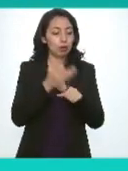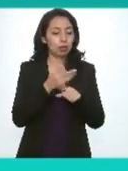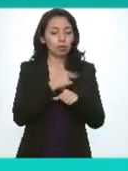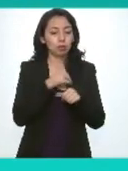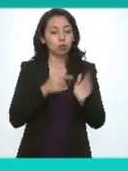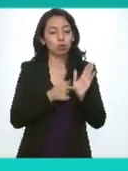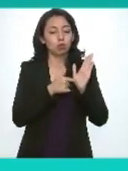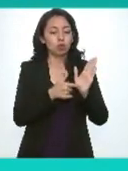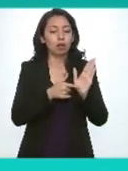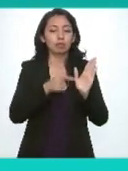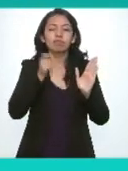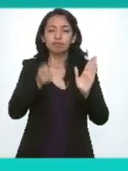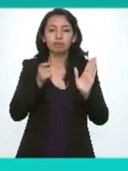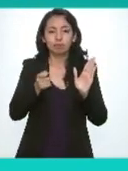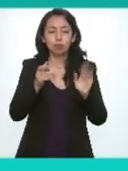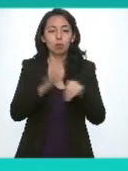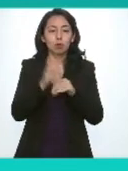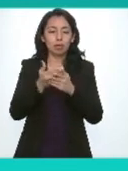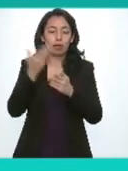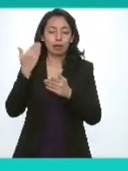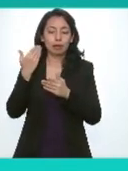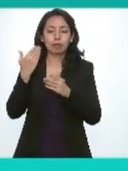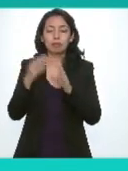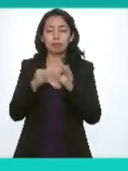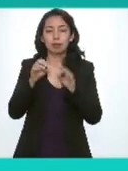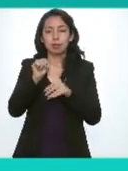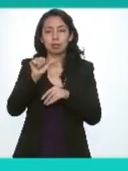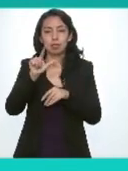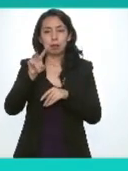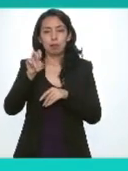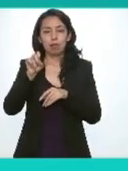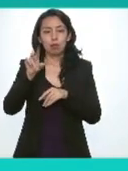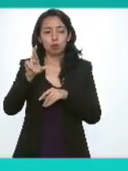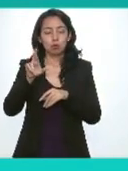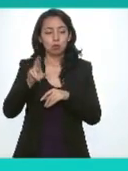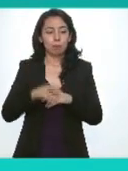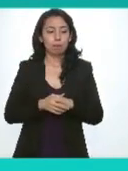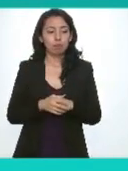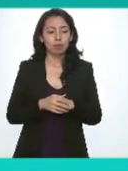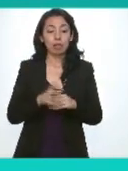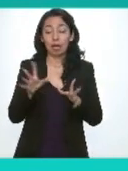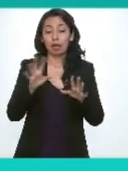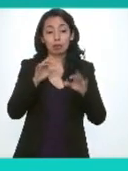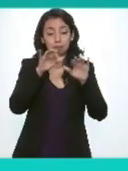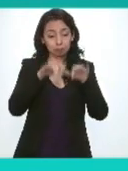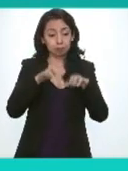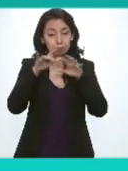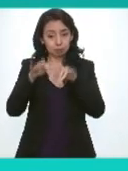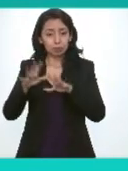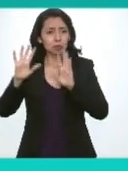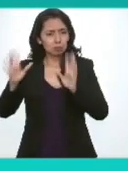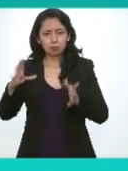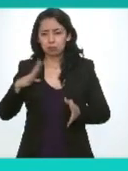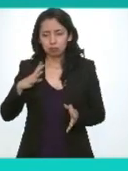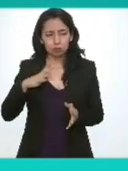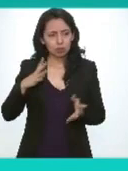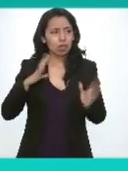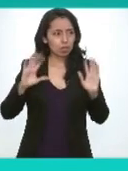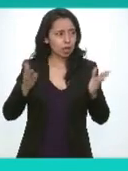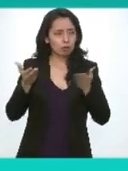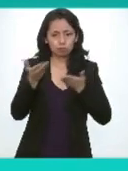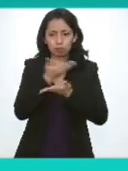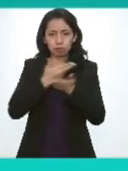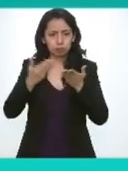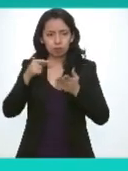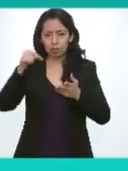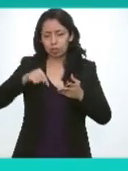visibilizar porque como bien lo comentaba Salvador muchos de los documentos ya es que existen y ya circulan al